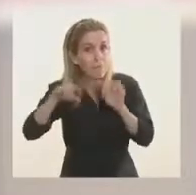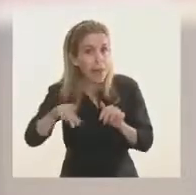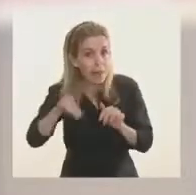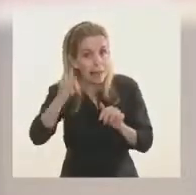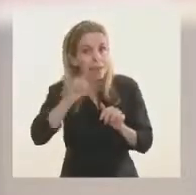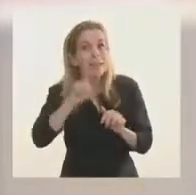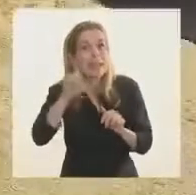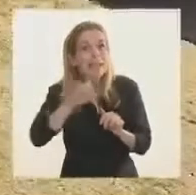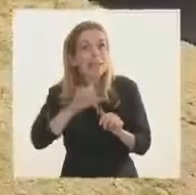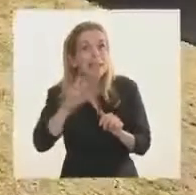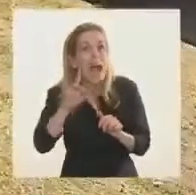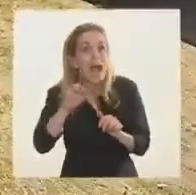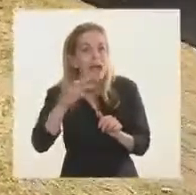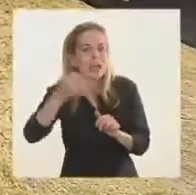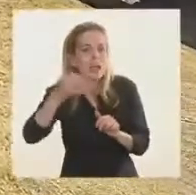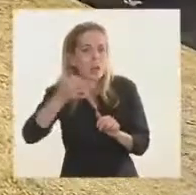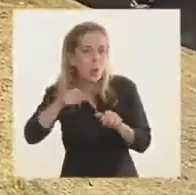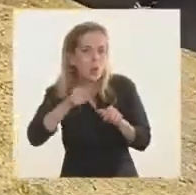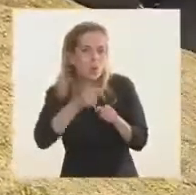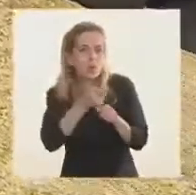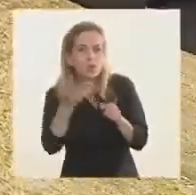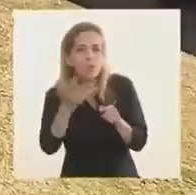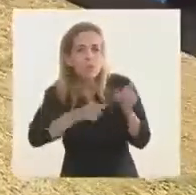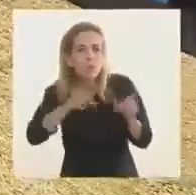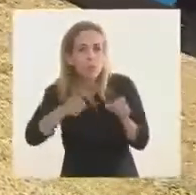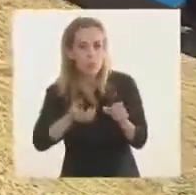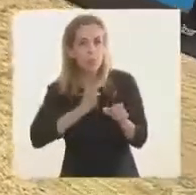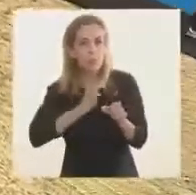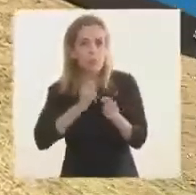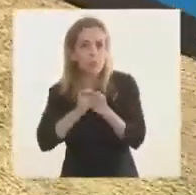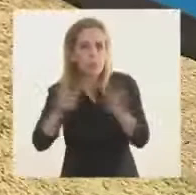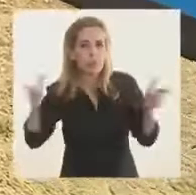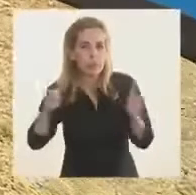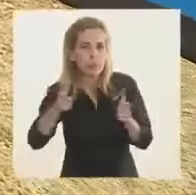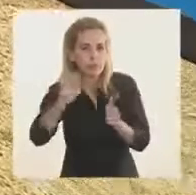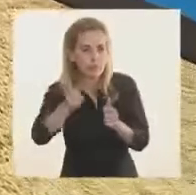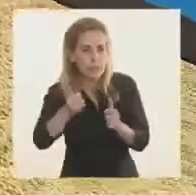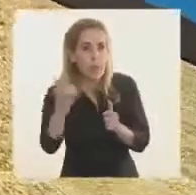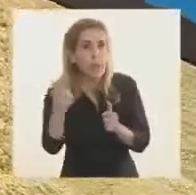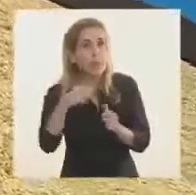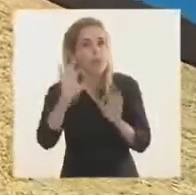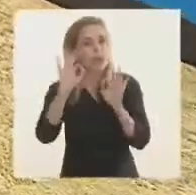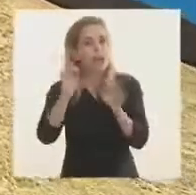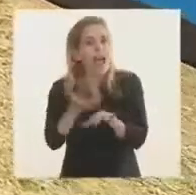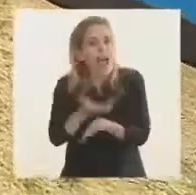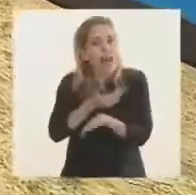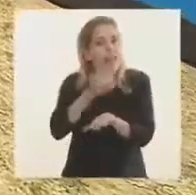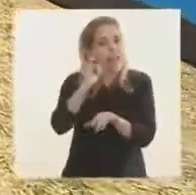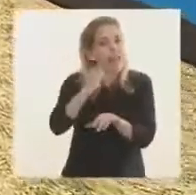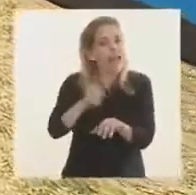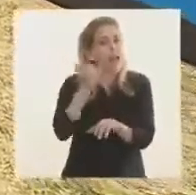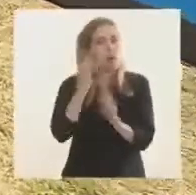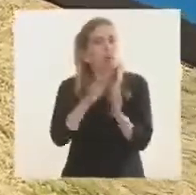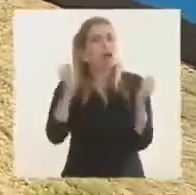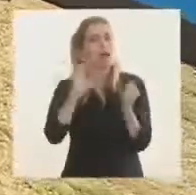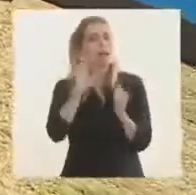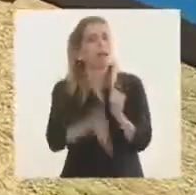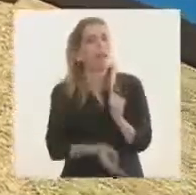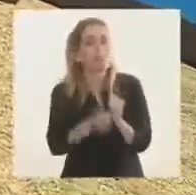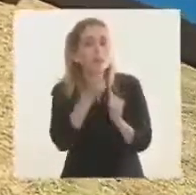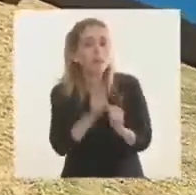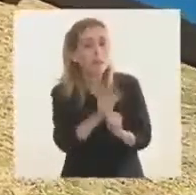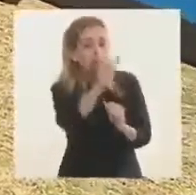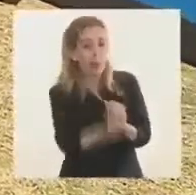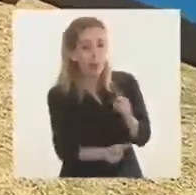subir aún más el número, pero tenemos una certeza, ya lo sabemos al instante y esa persona ya se